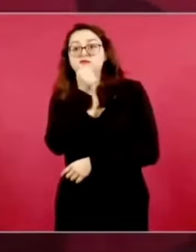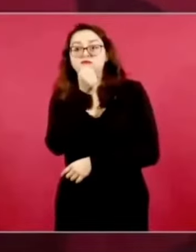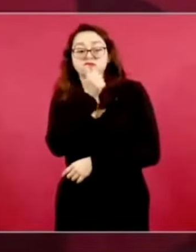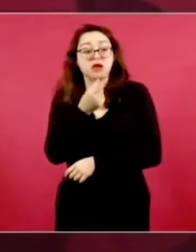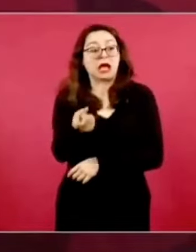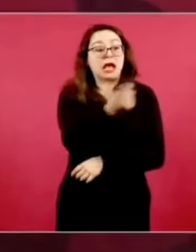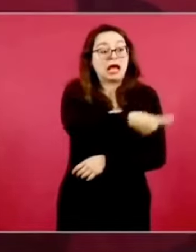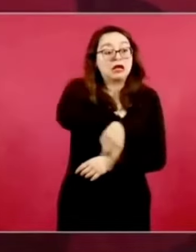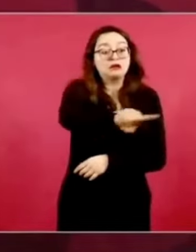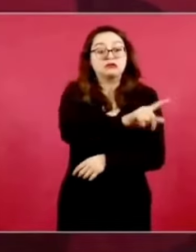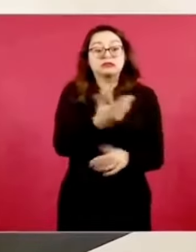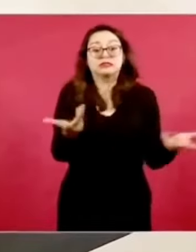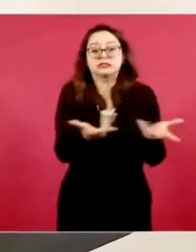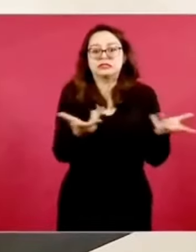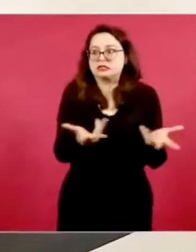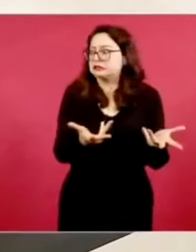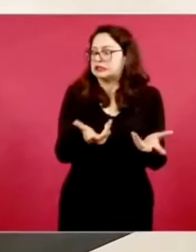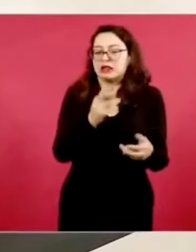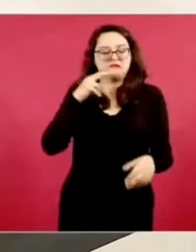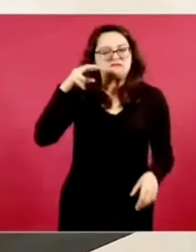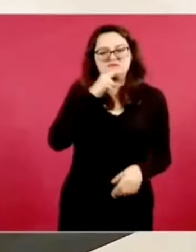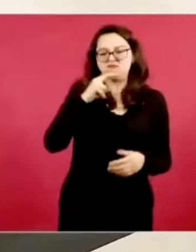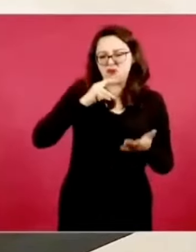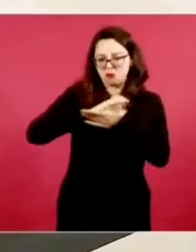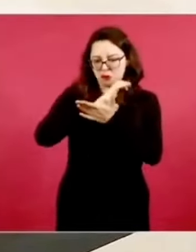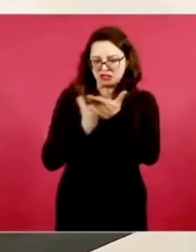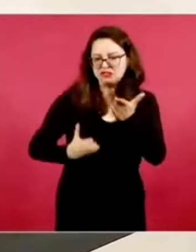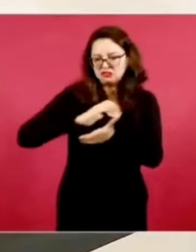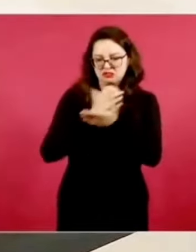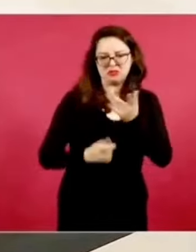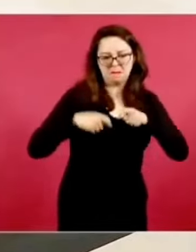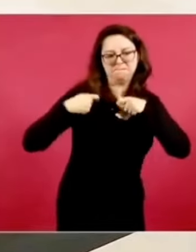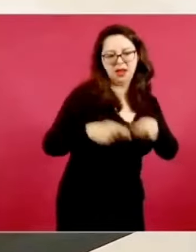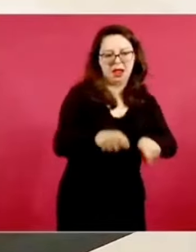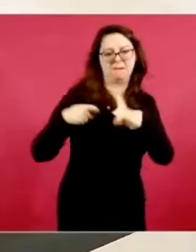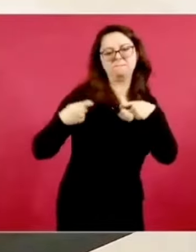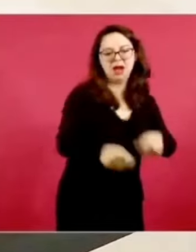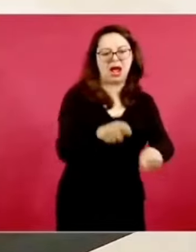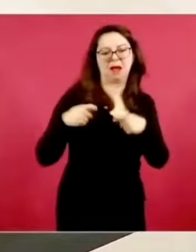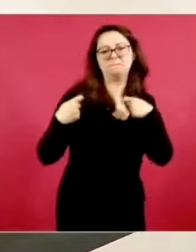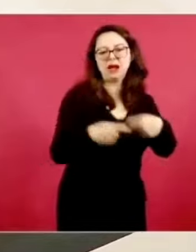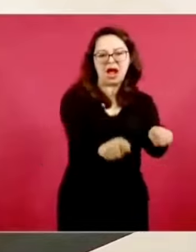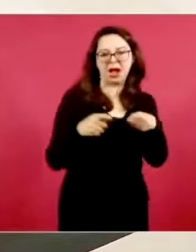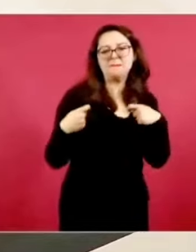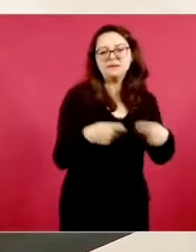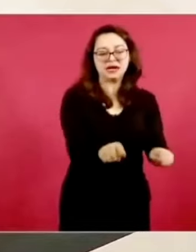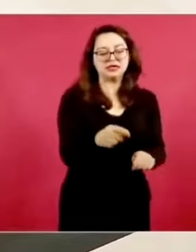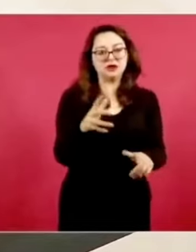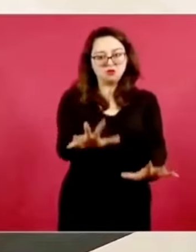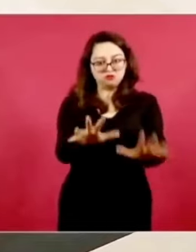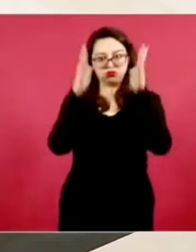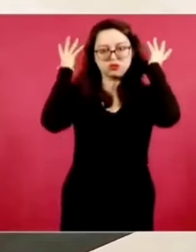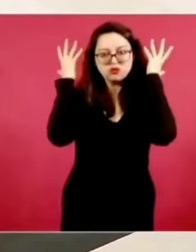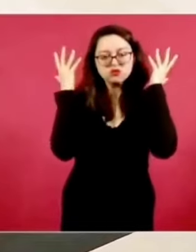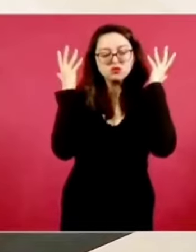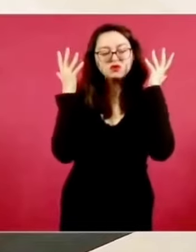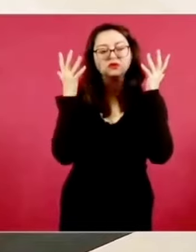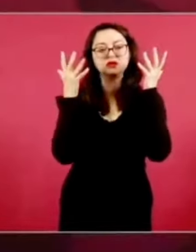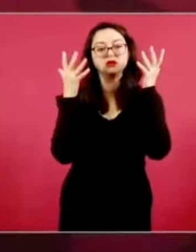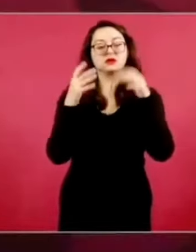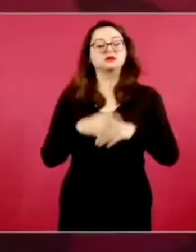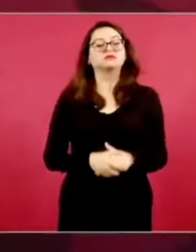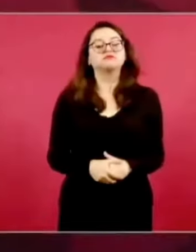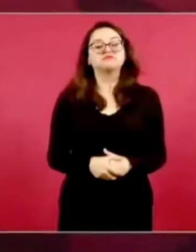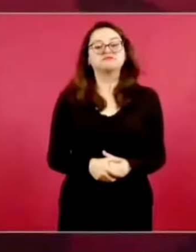iba a ser muy difícil que diéramos marcha atrás, pues se dio marcha atrás porque así lo decidió el pueblo. Y de